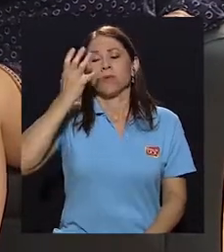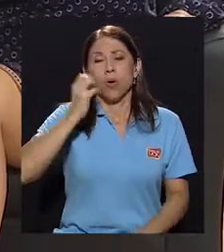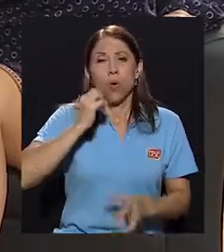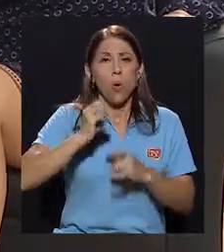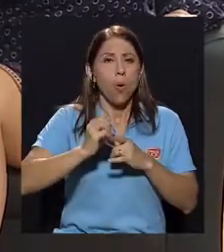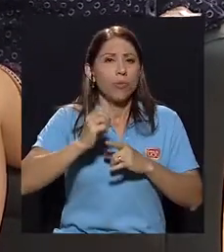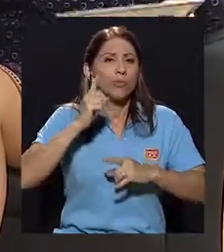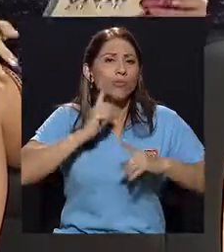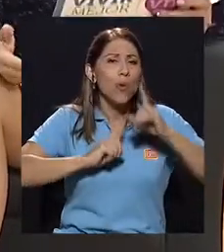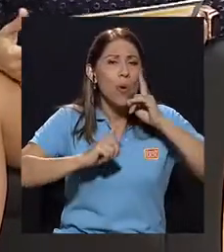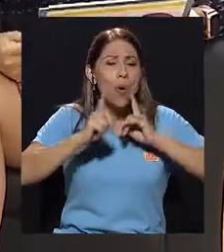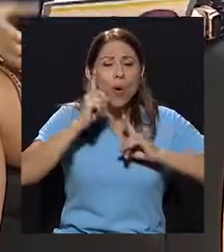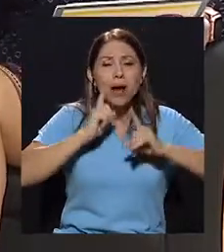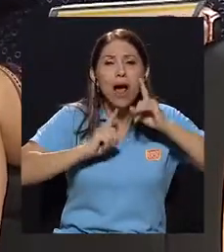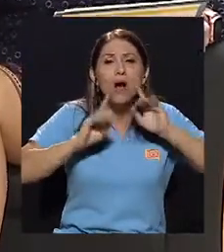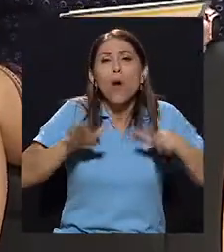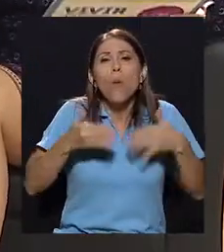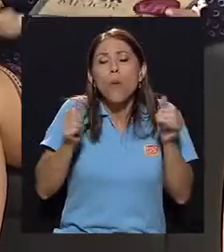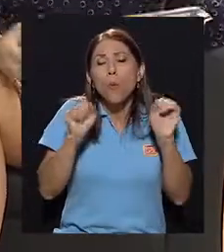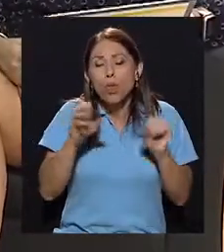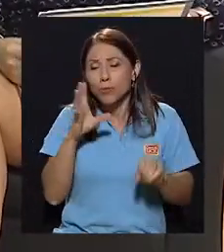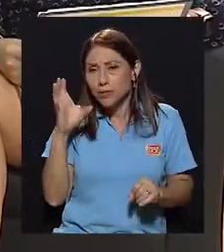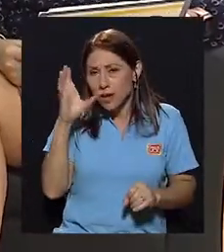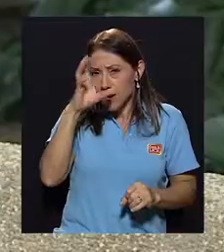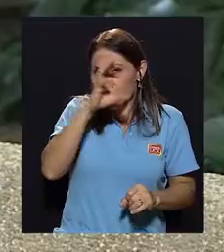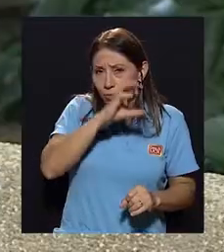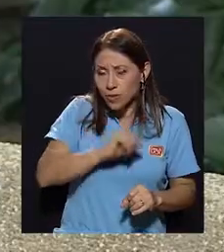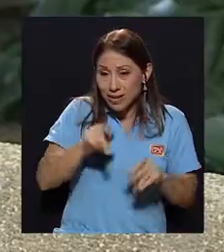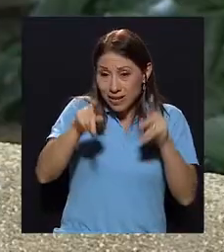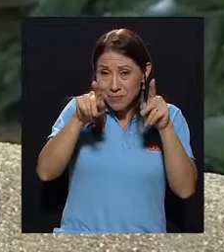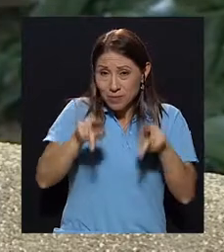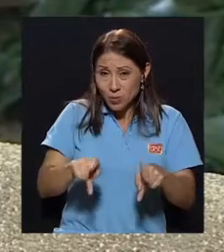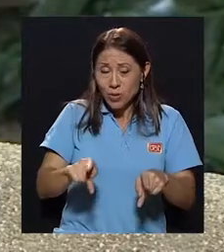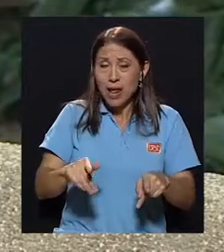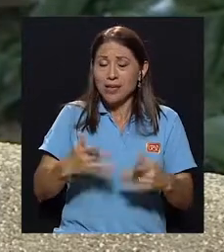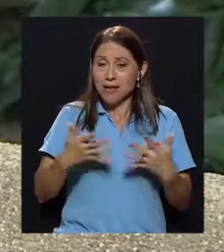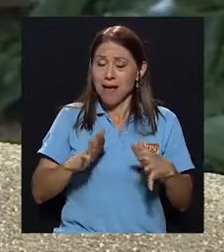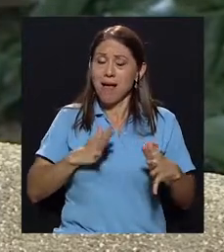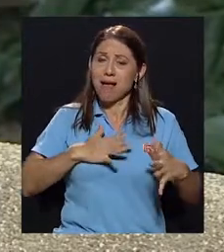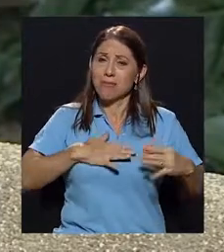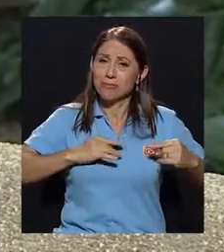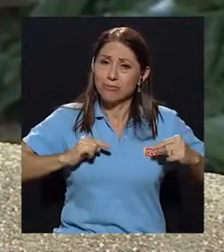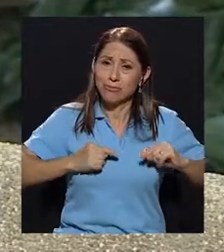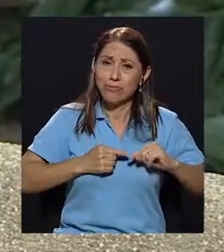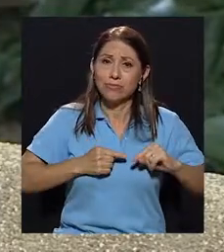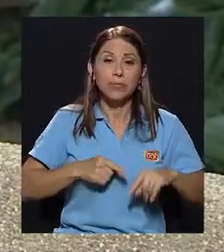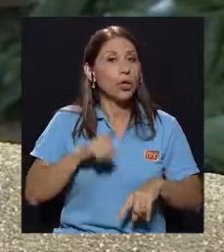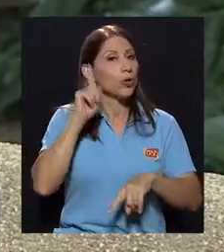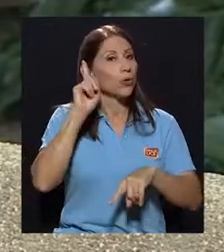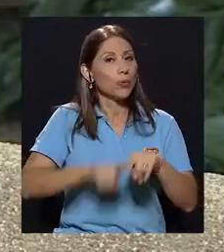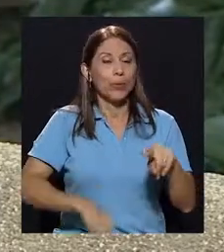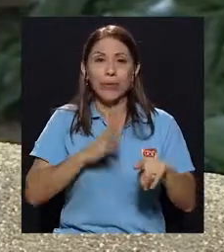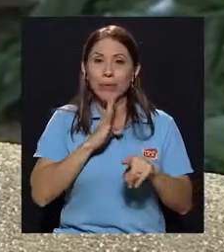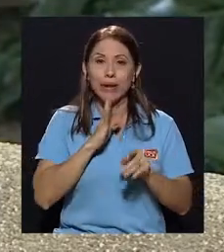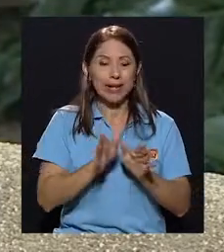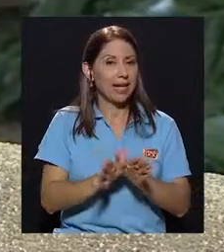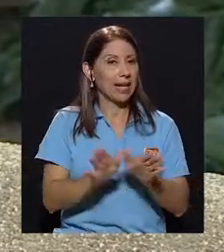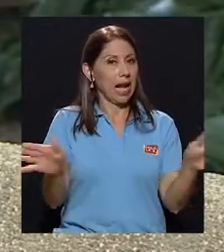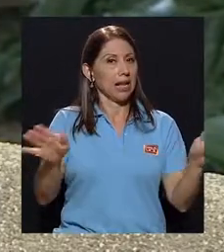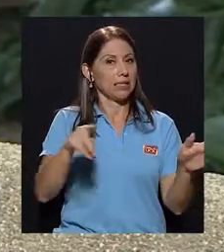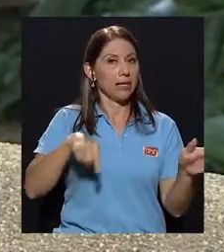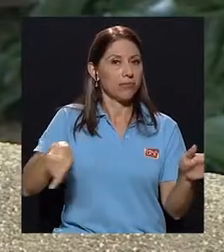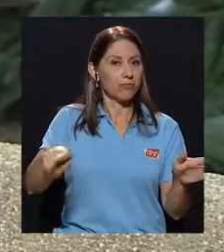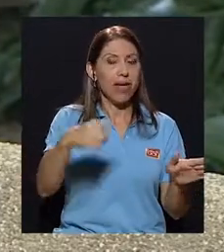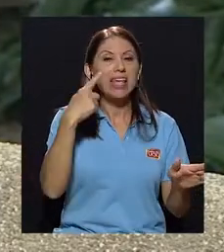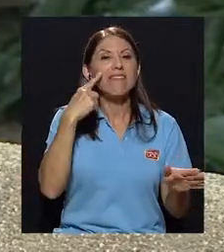podemos identificar esas manifestaciones de duelo? Nuevamente, no habría que generalizar, habría que